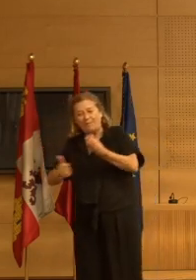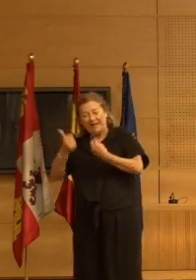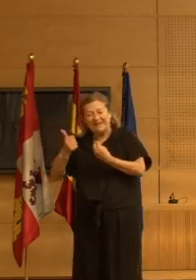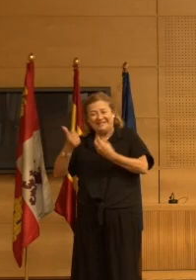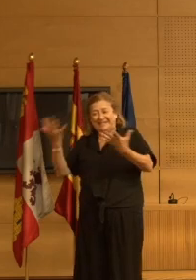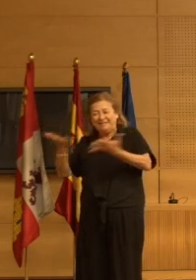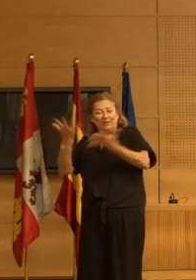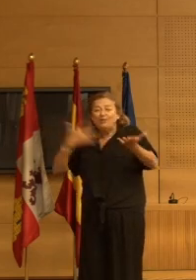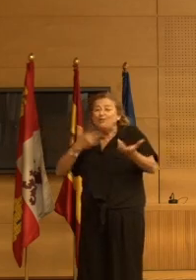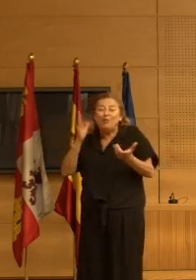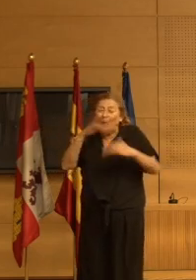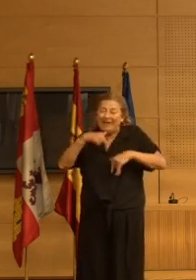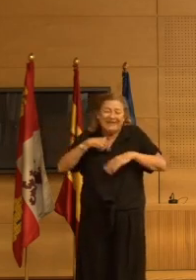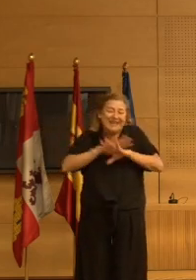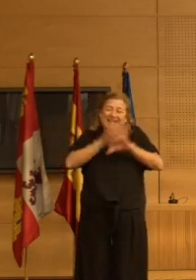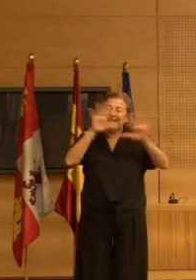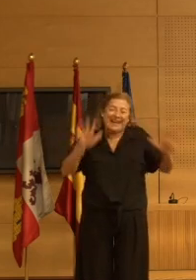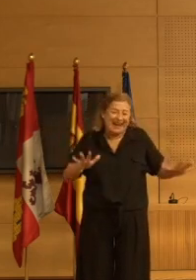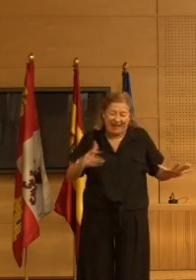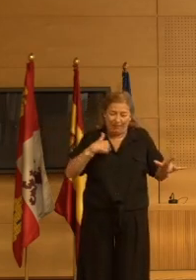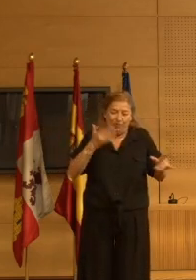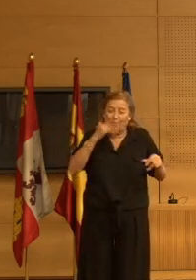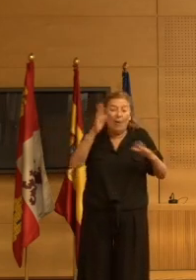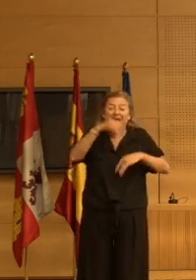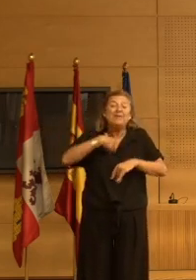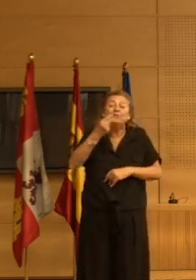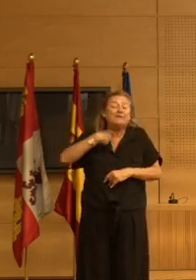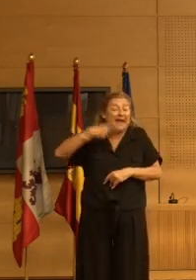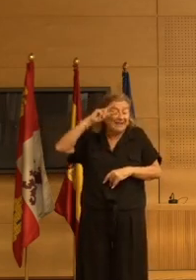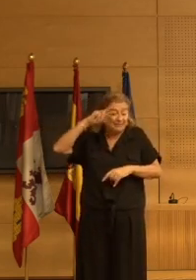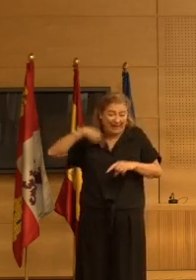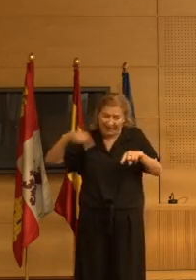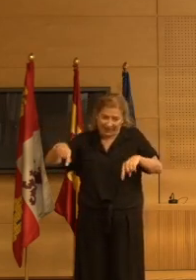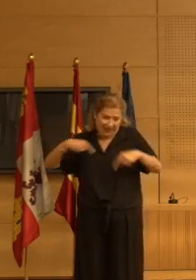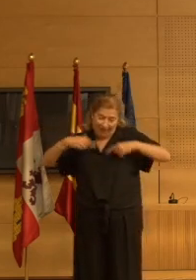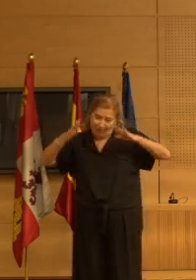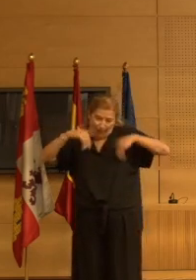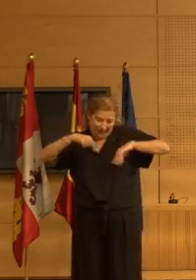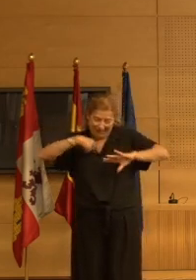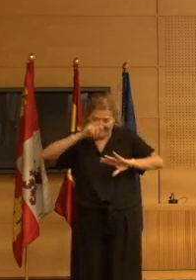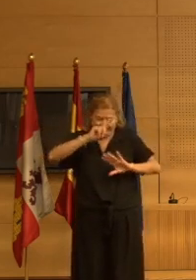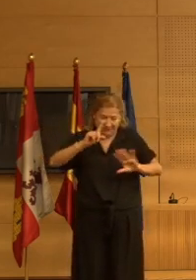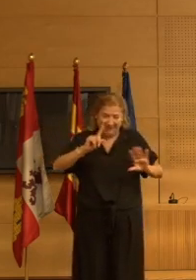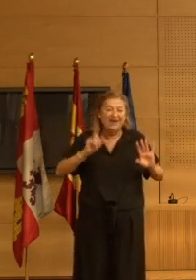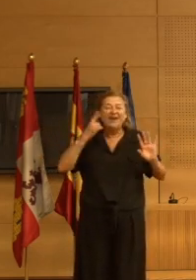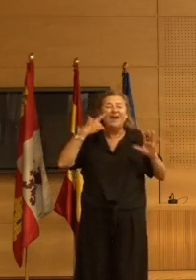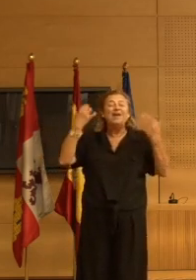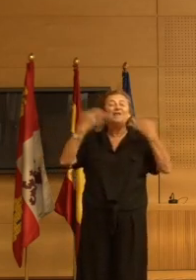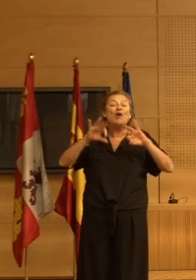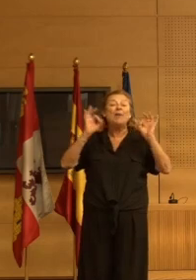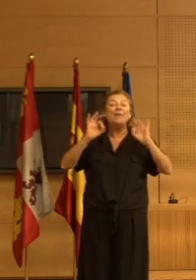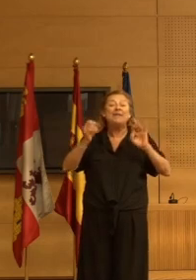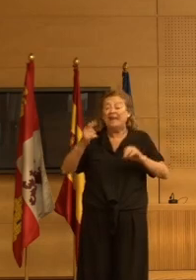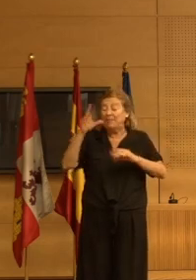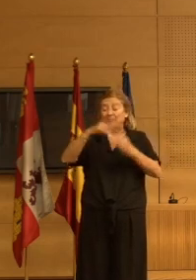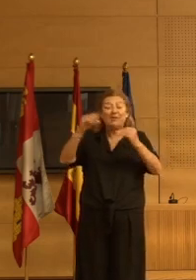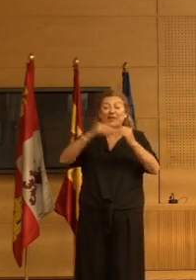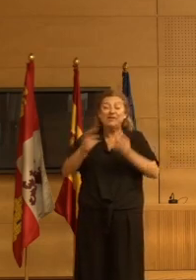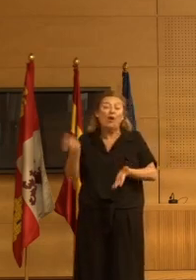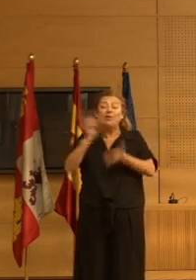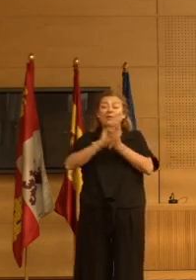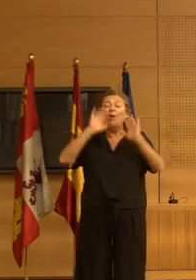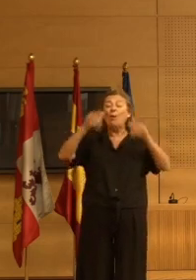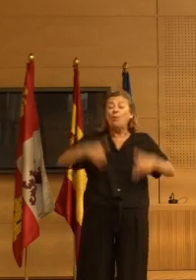pero no tengo claro no tengo un poco mucha experiencia ni creo que exista porque normalmente lo que hacemos es volver a dar el fármaco y ya el